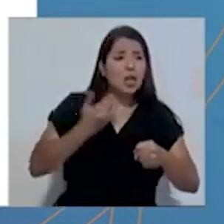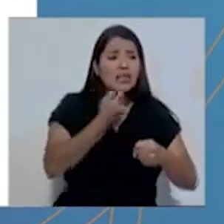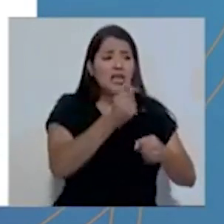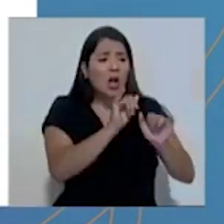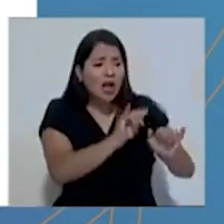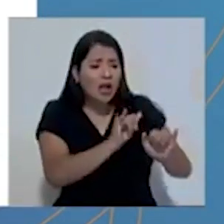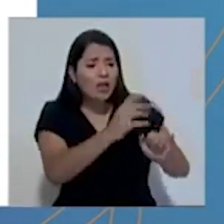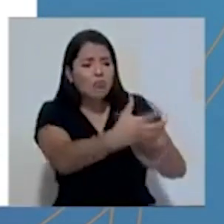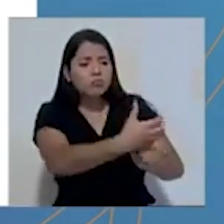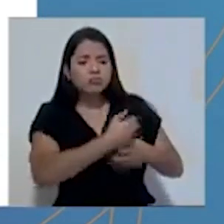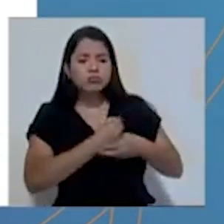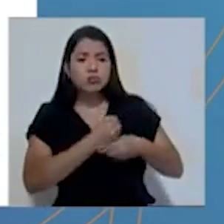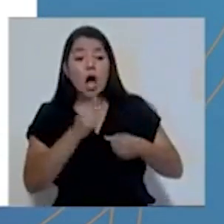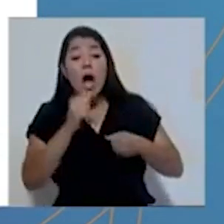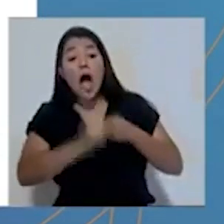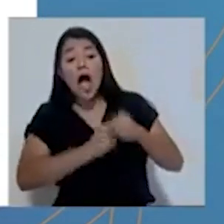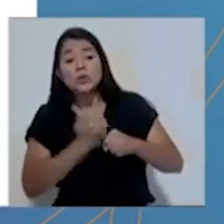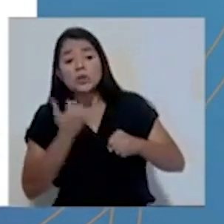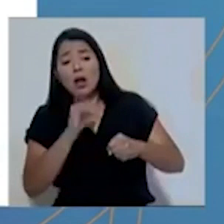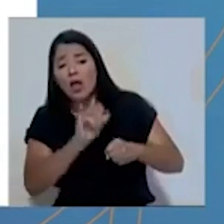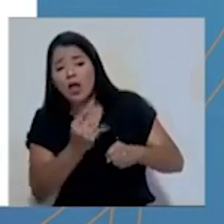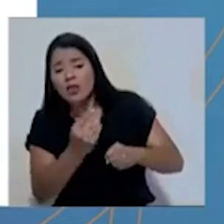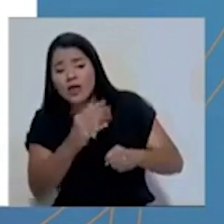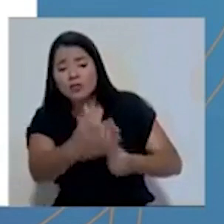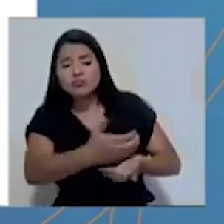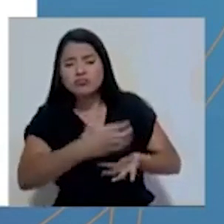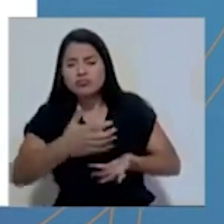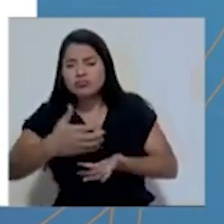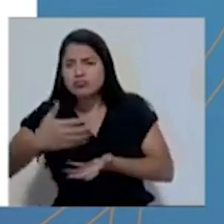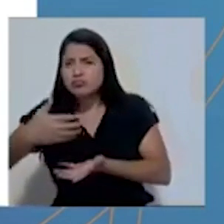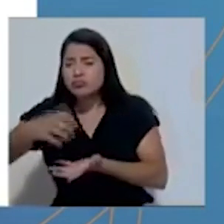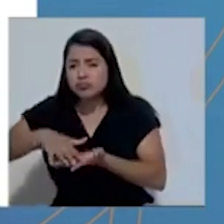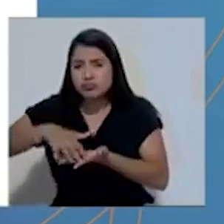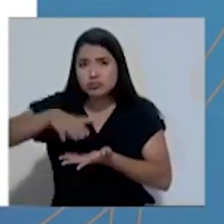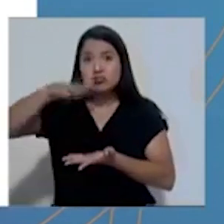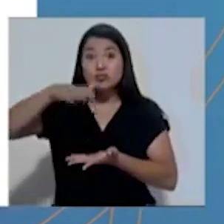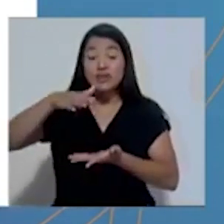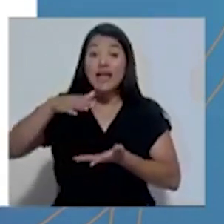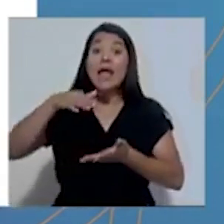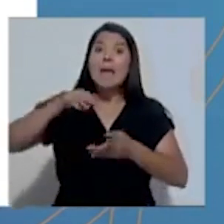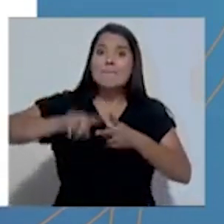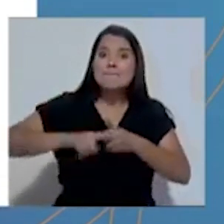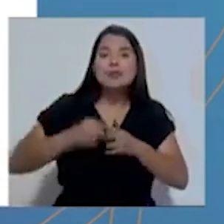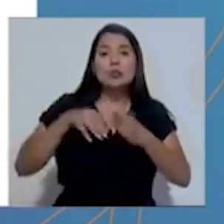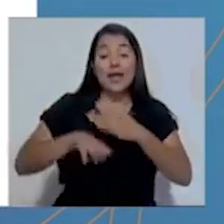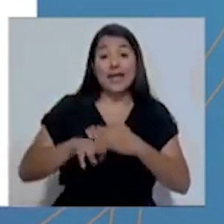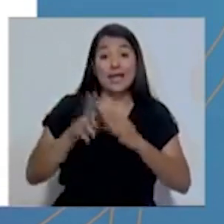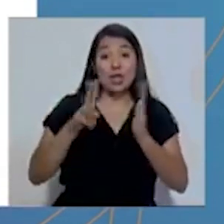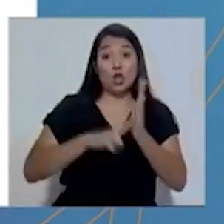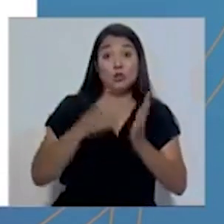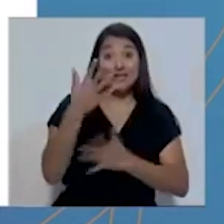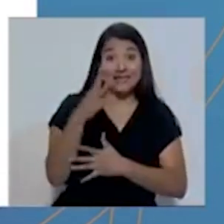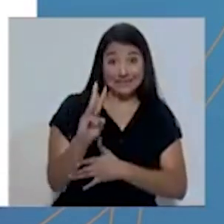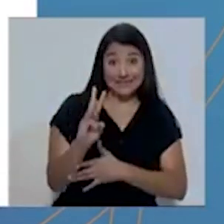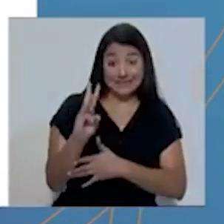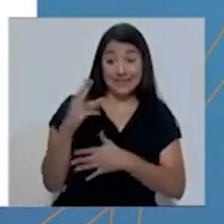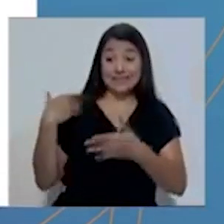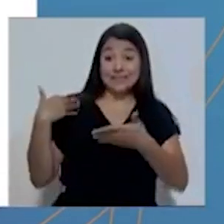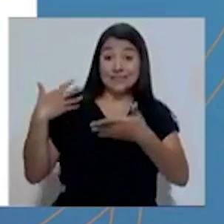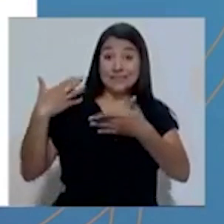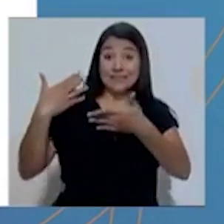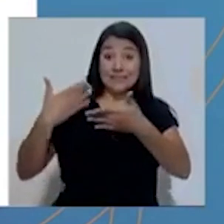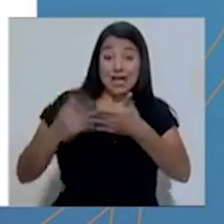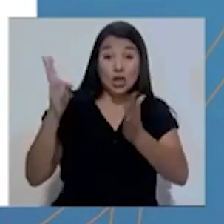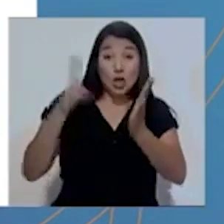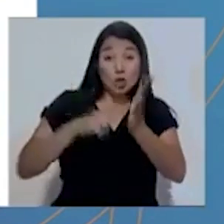directiva definió un monto en el 2016 que progresivamente fue aumentando y que al 2020 debía llegar a los